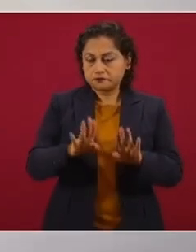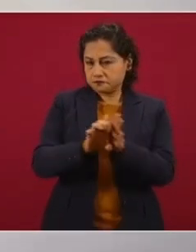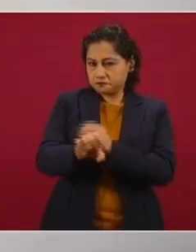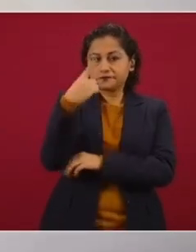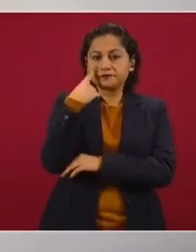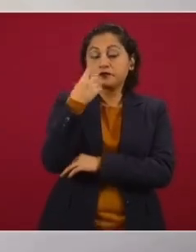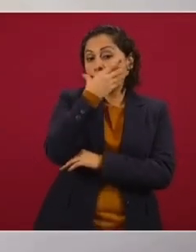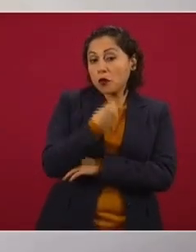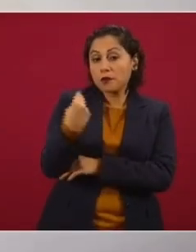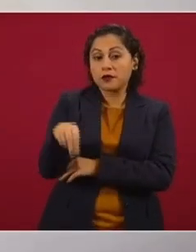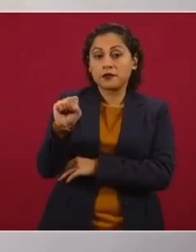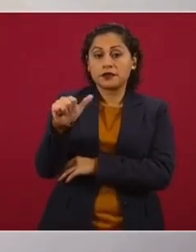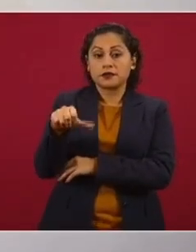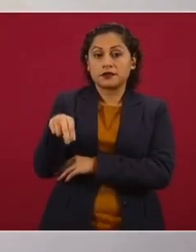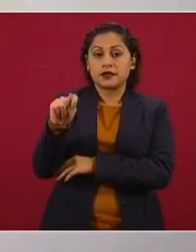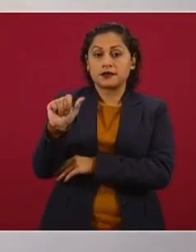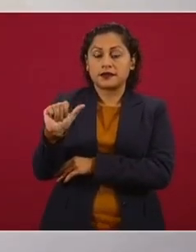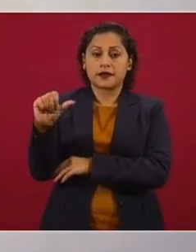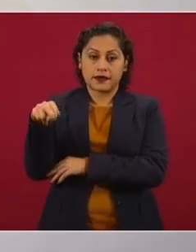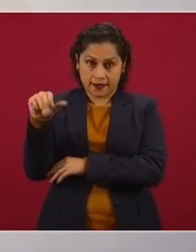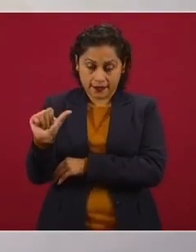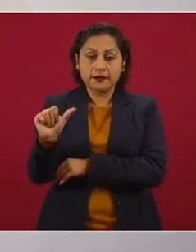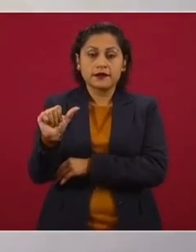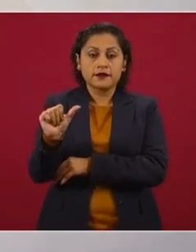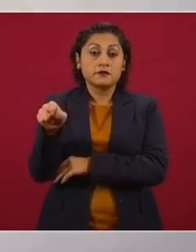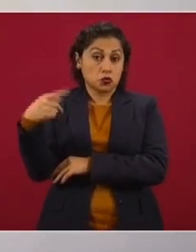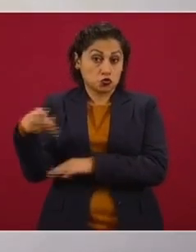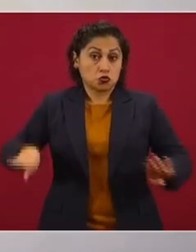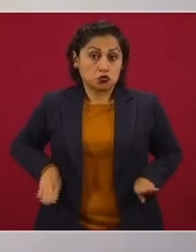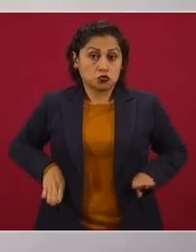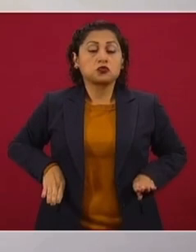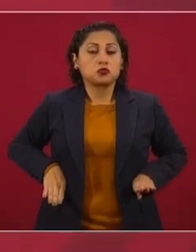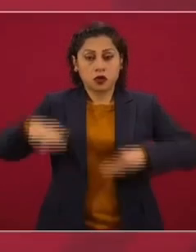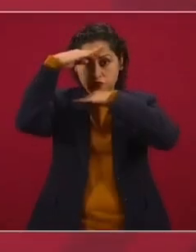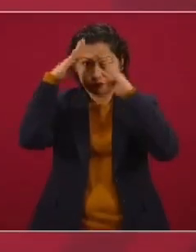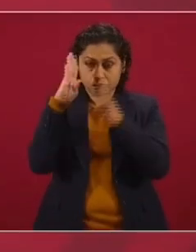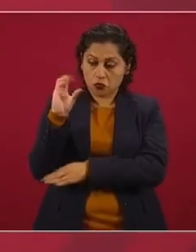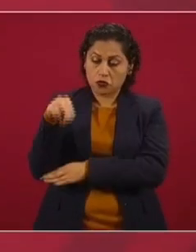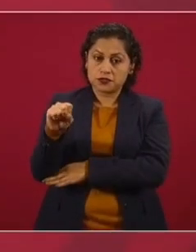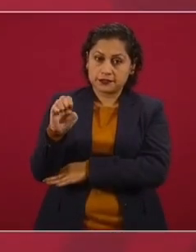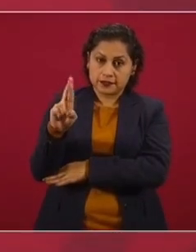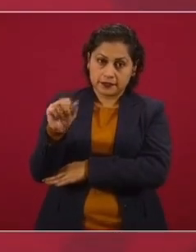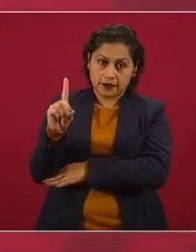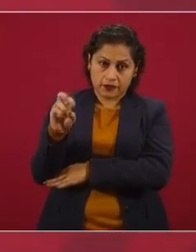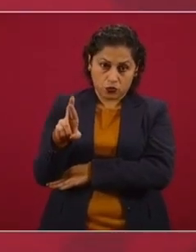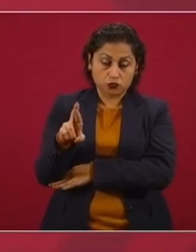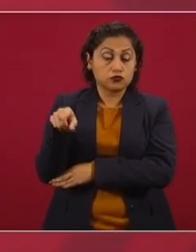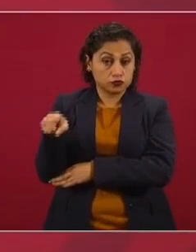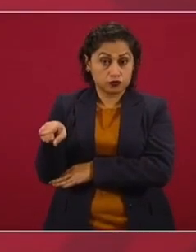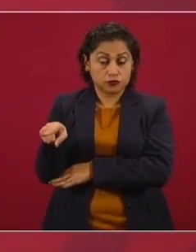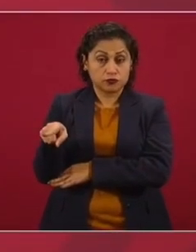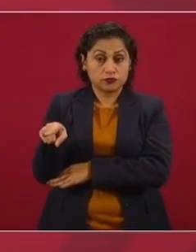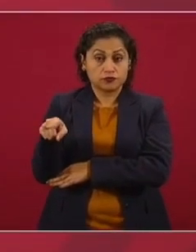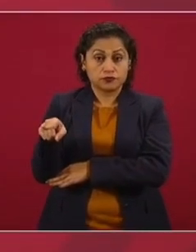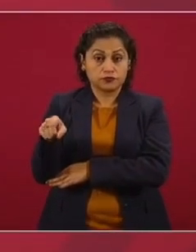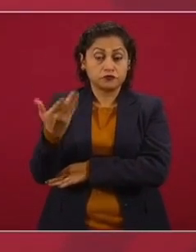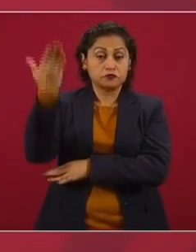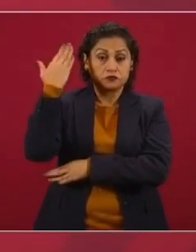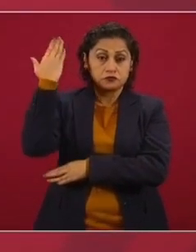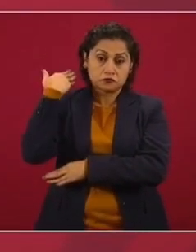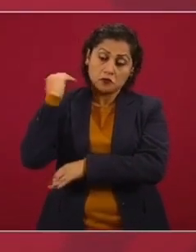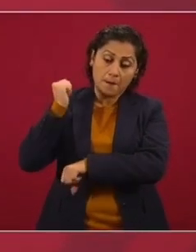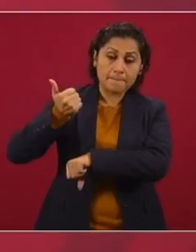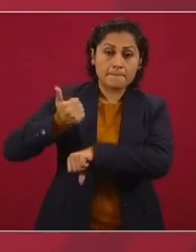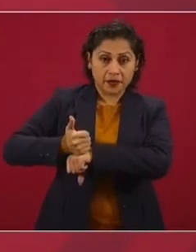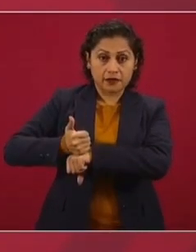Tantana, pues era conservador. Y estableció un